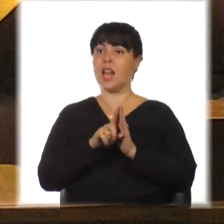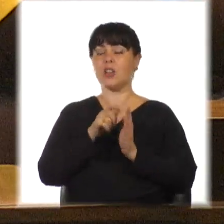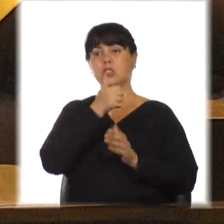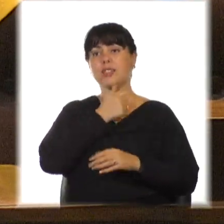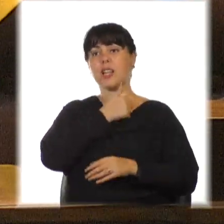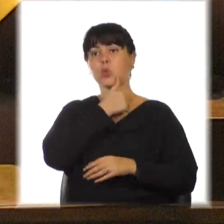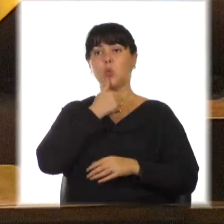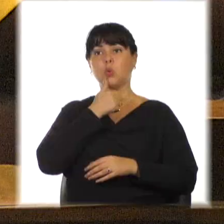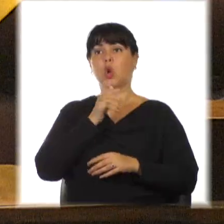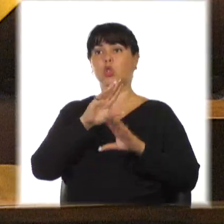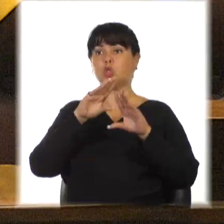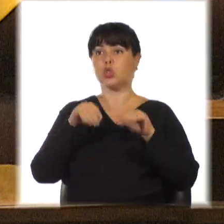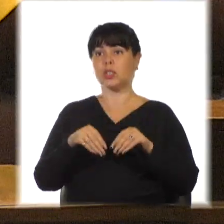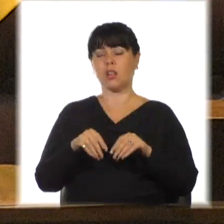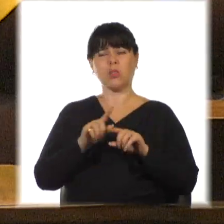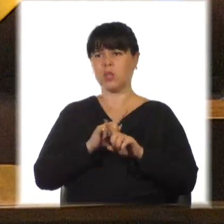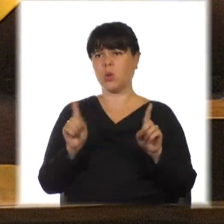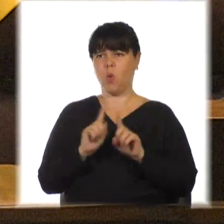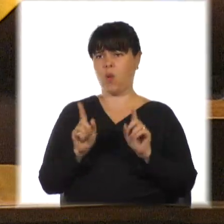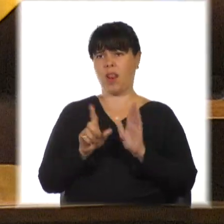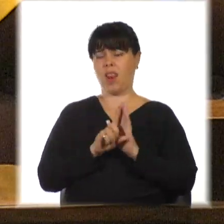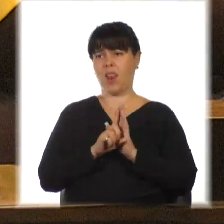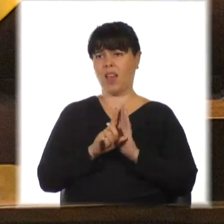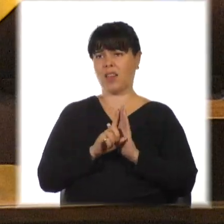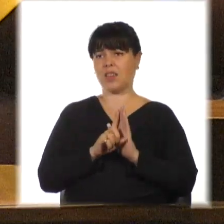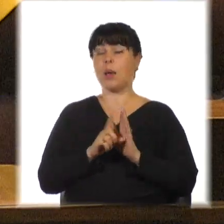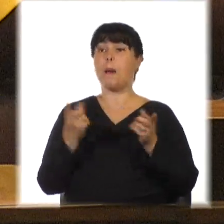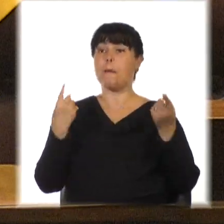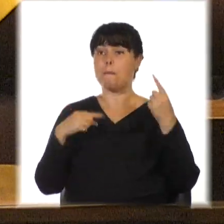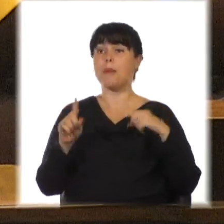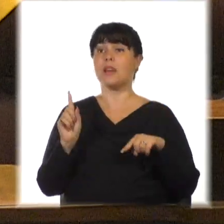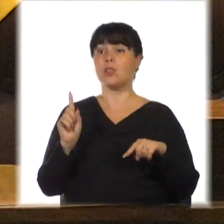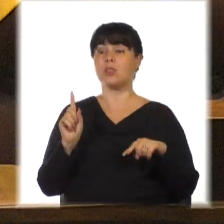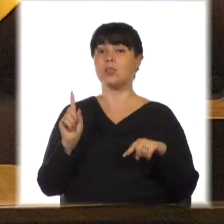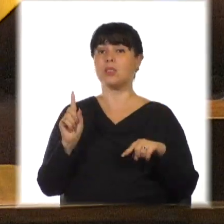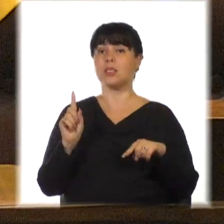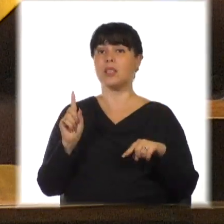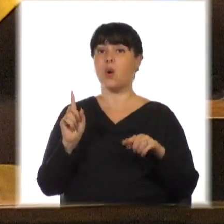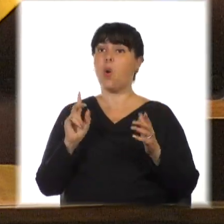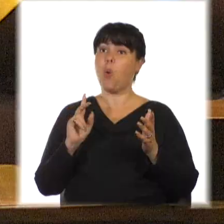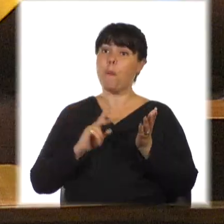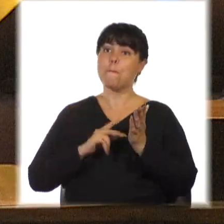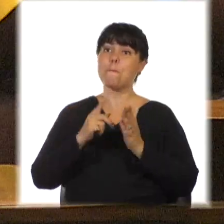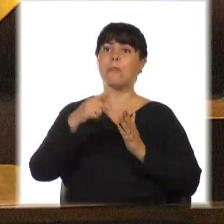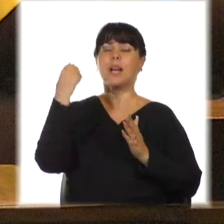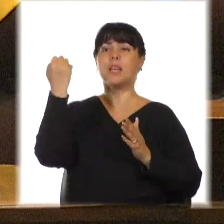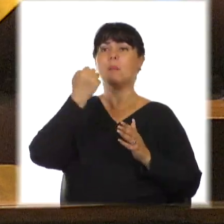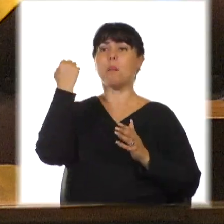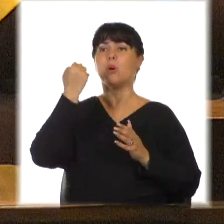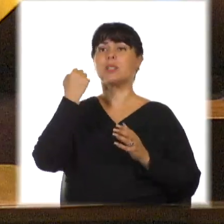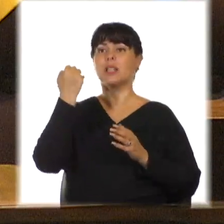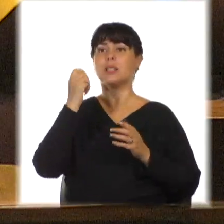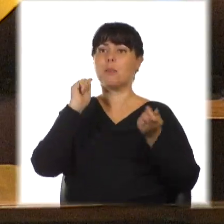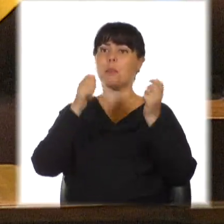total como ninguna ley lo es. Pero seguramente será un instrumento importante para el cambio cultural.